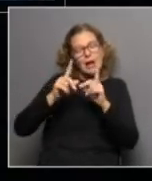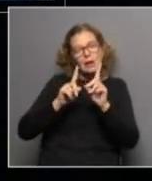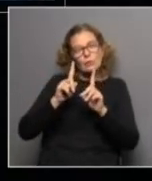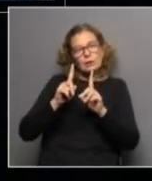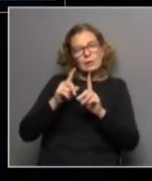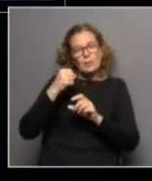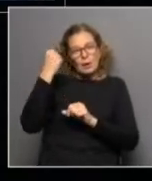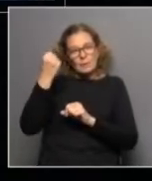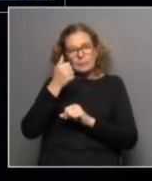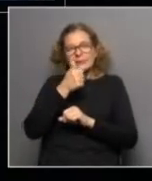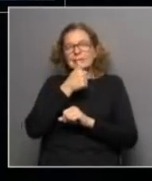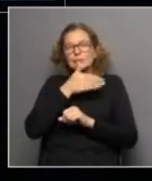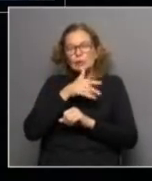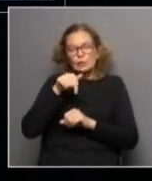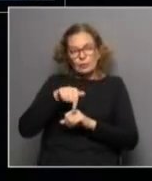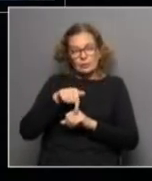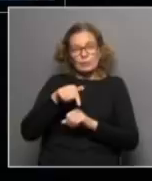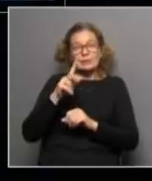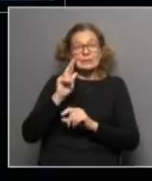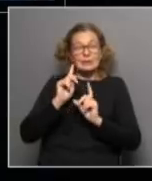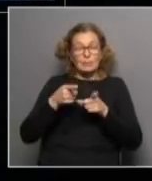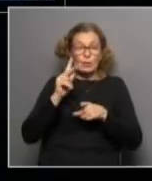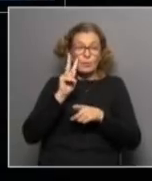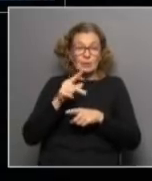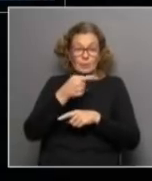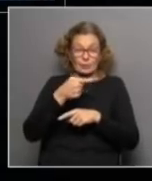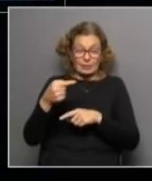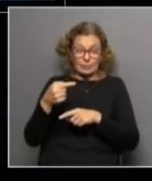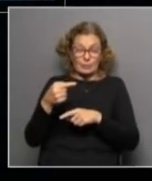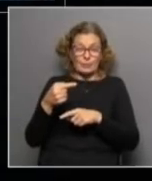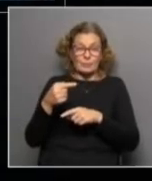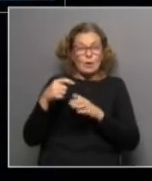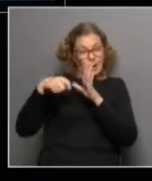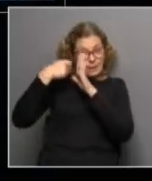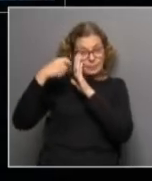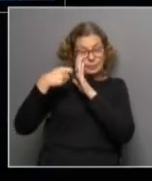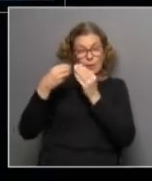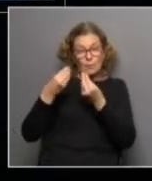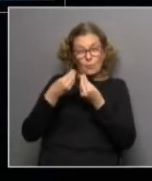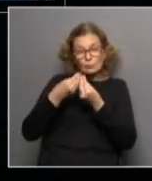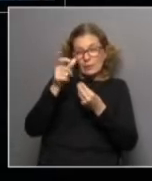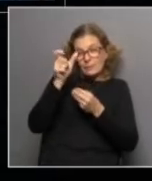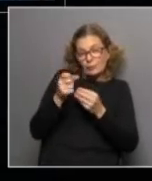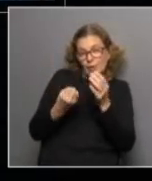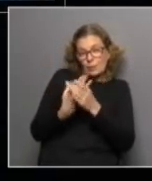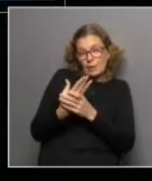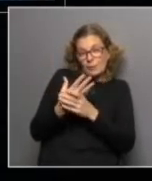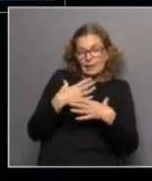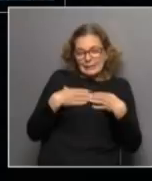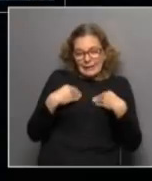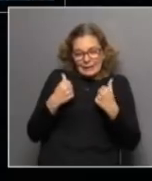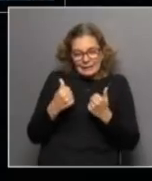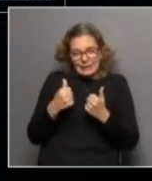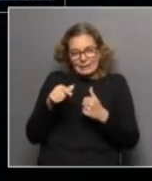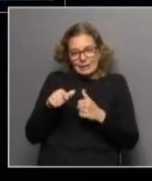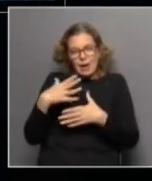y a las protagonistas históricos de esto y también como veíamos en esta semana en programación a muchos protagonistas nuevos que se sienten parte de